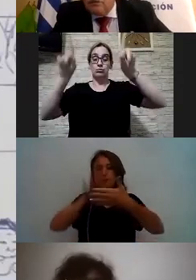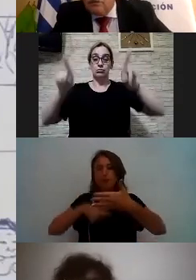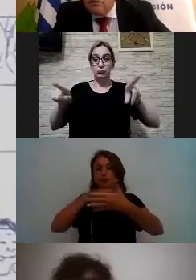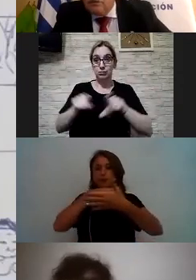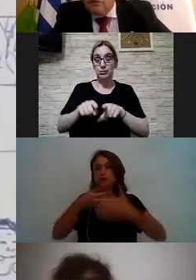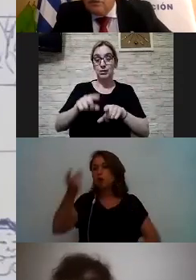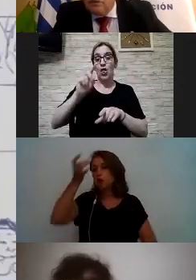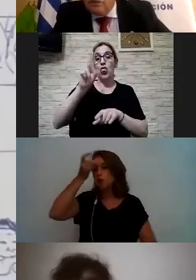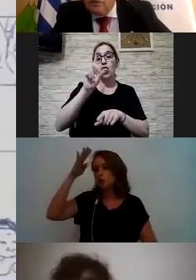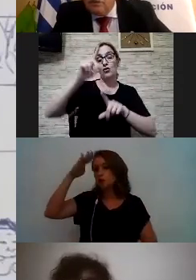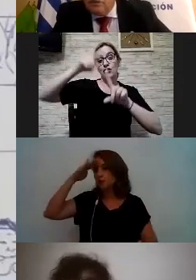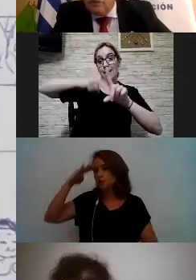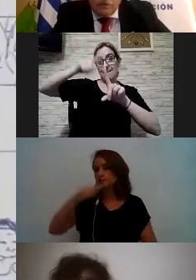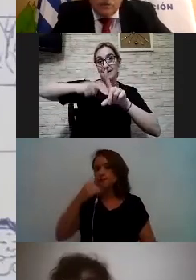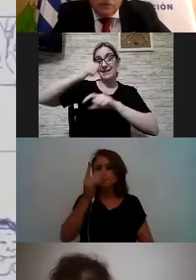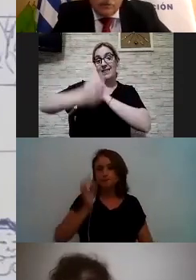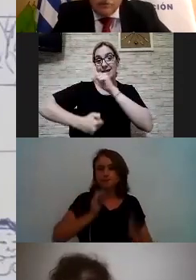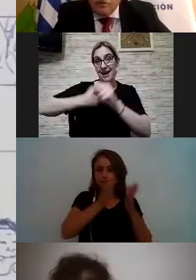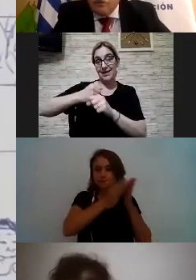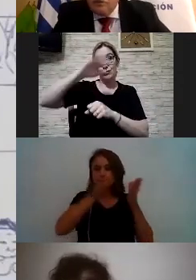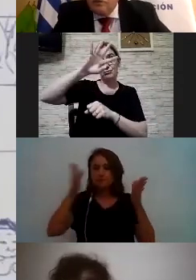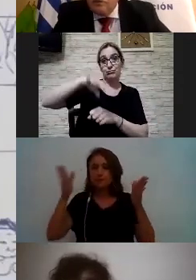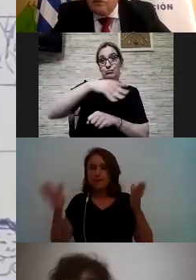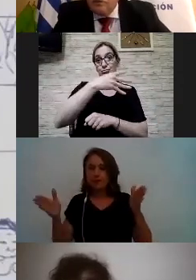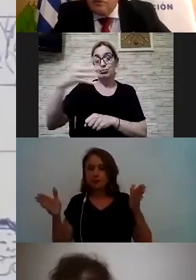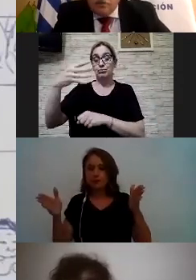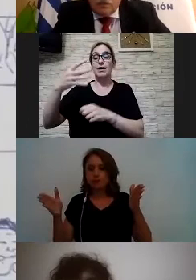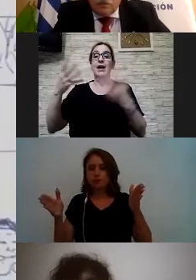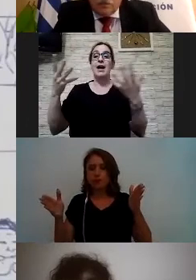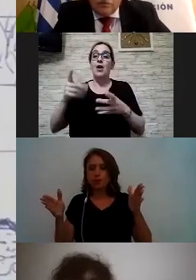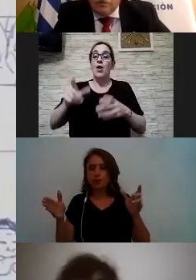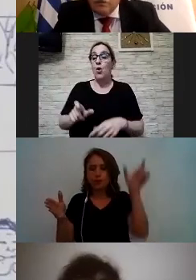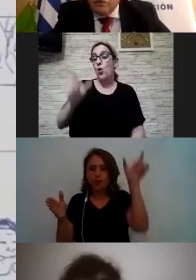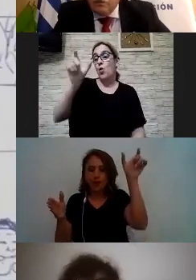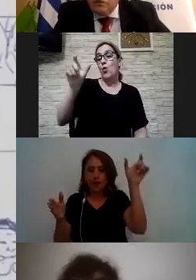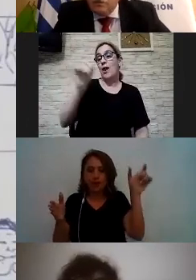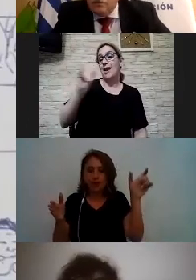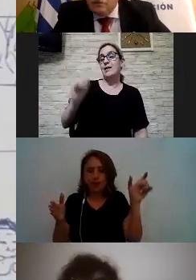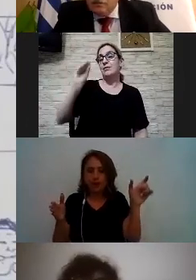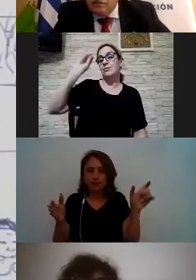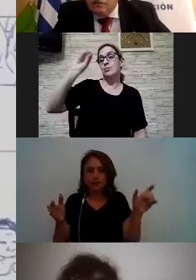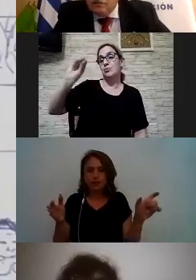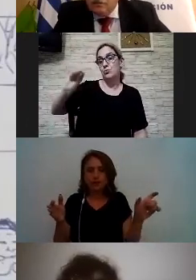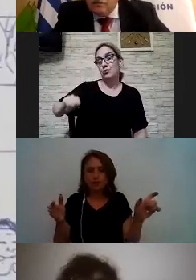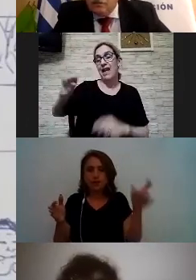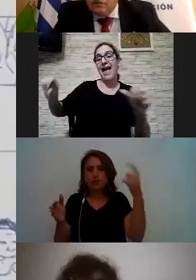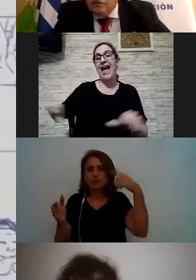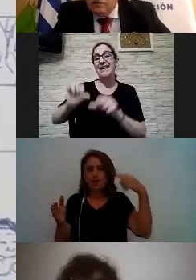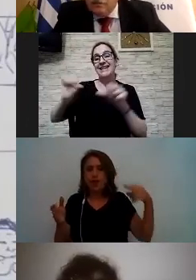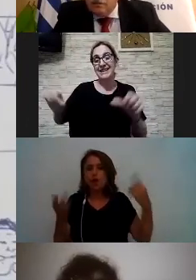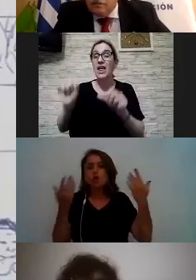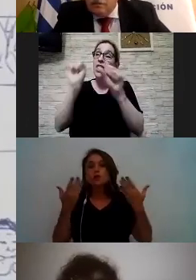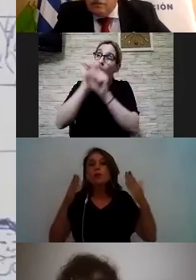meses del año y en la columna de la izquierda se ponen todas aquellas actividades que podrían